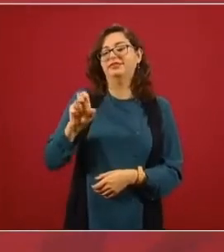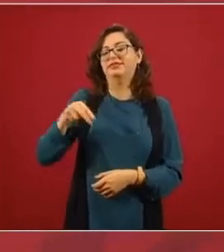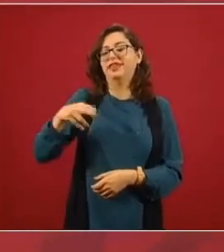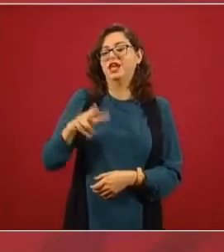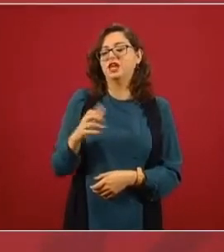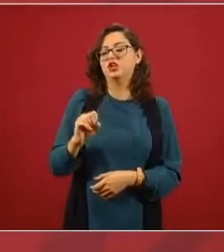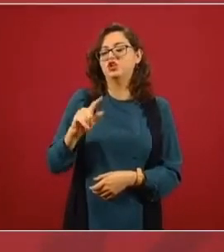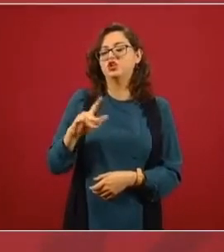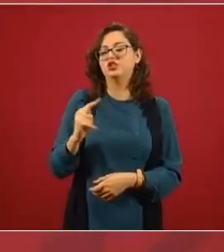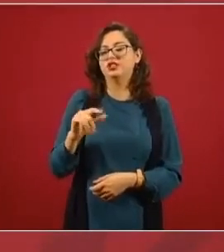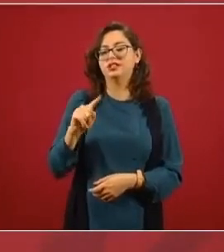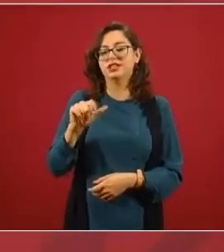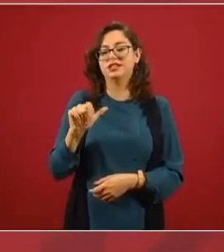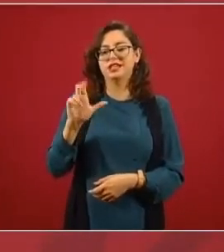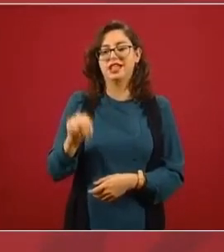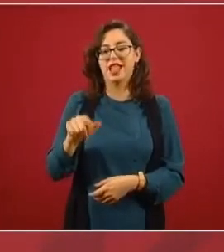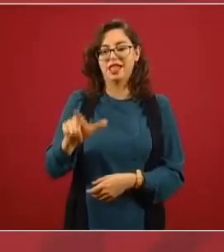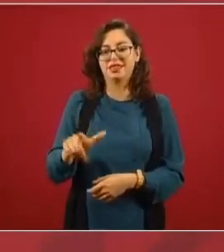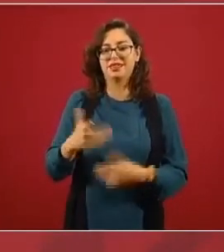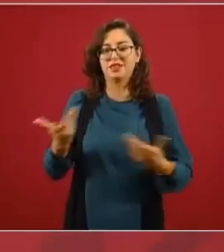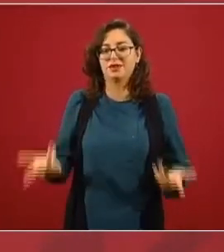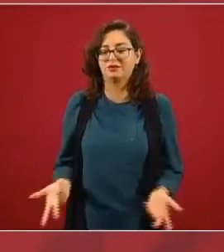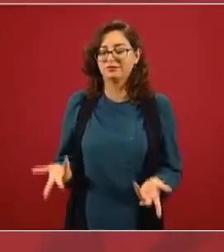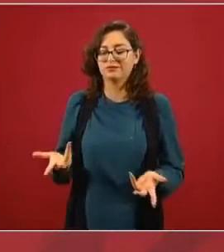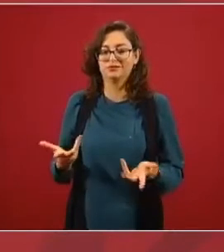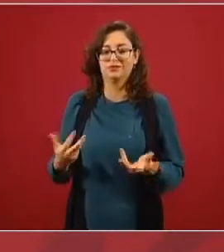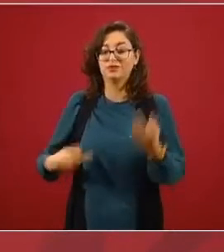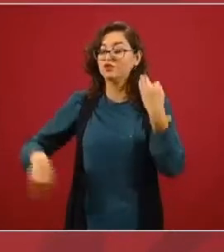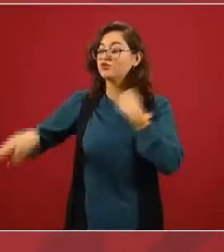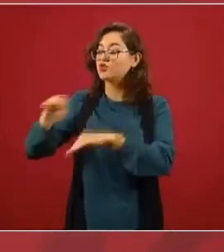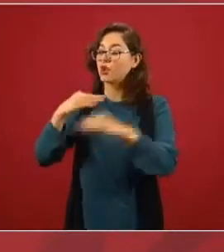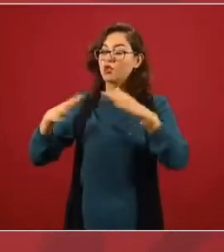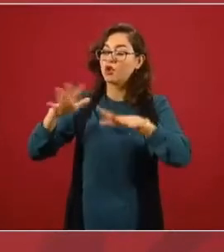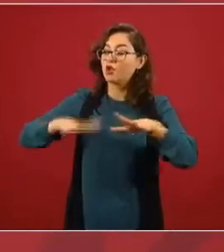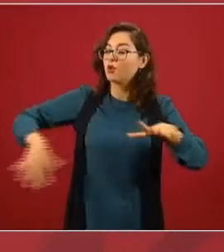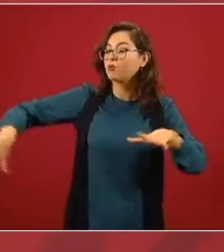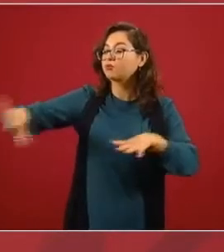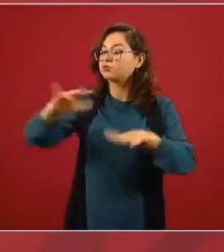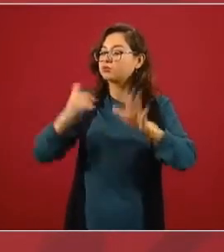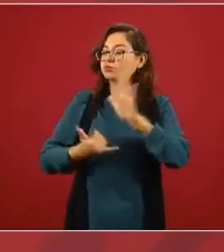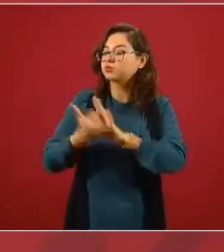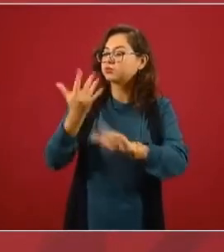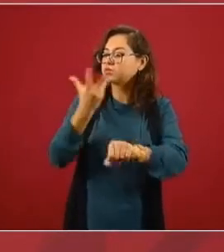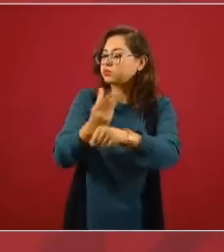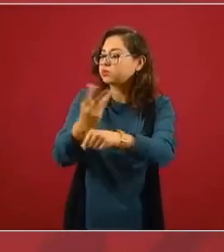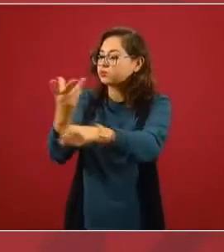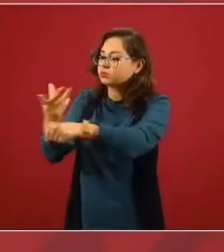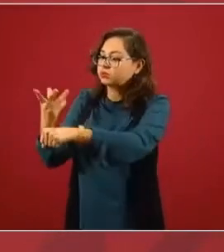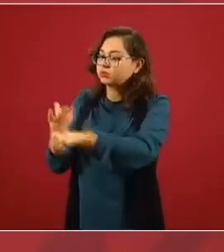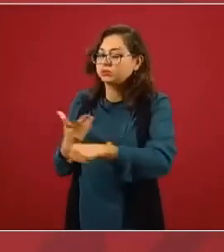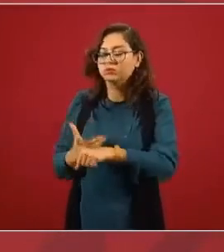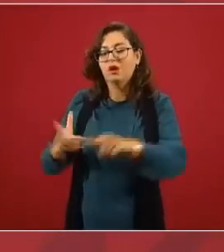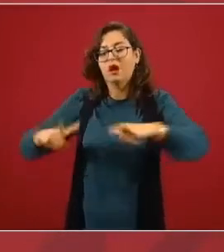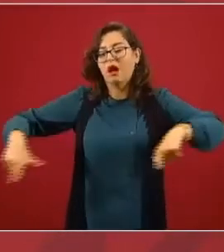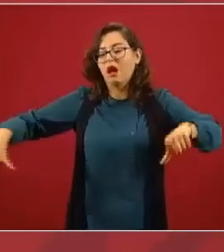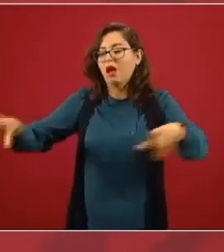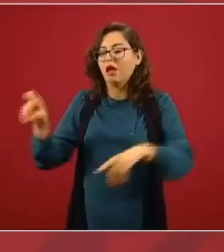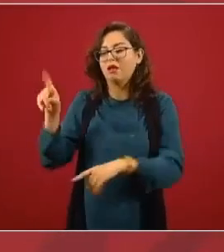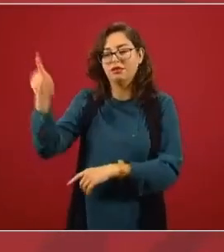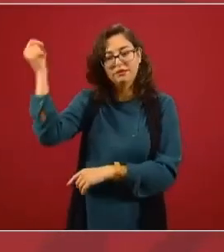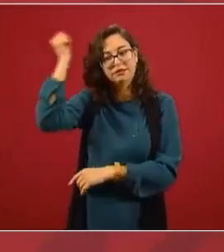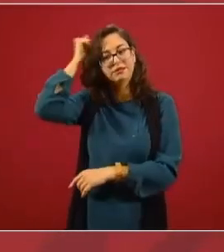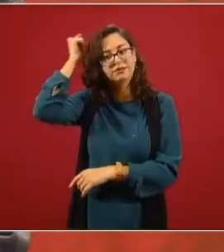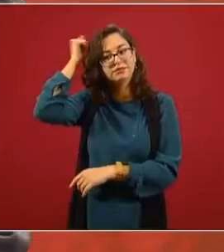toda la reconstrucción de esa zona del lago de